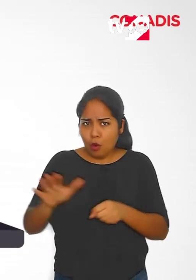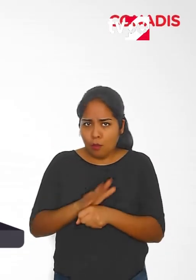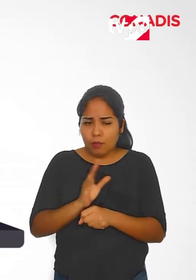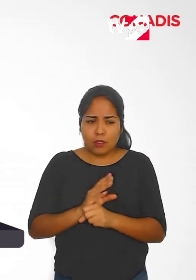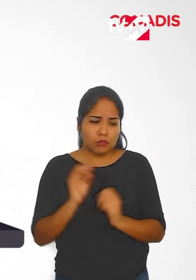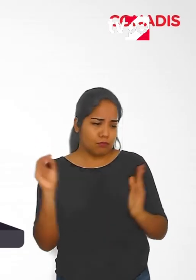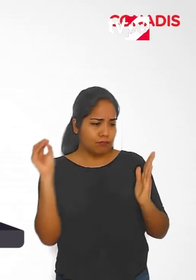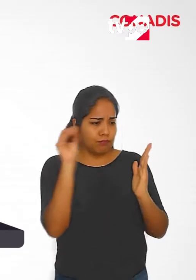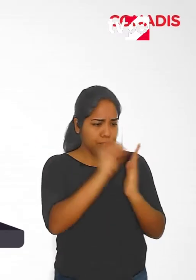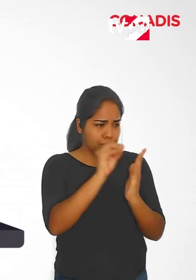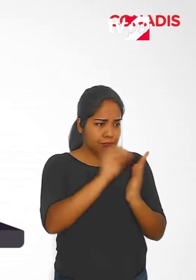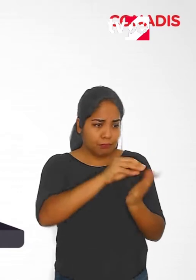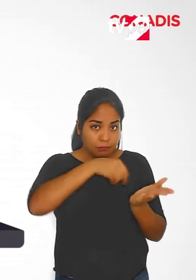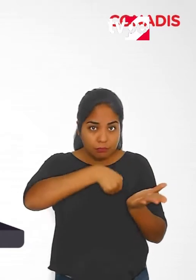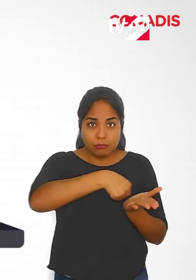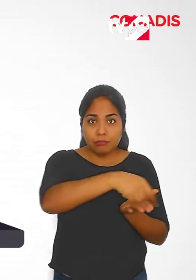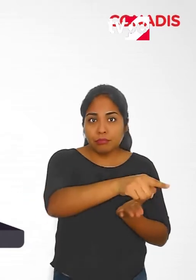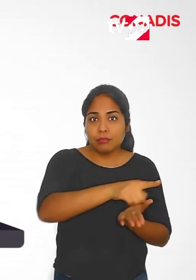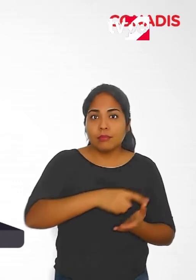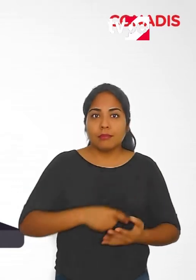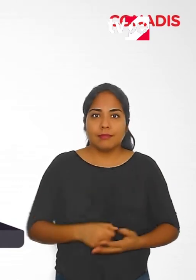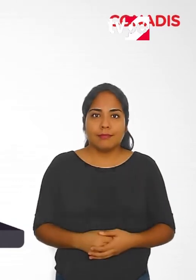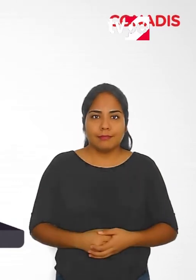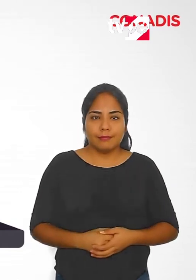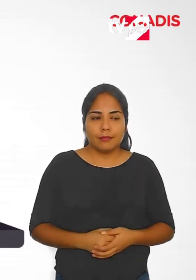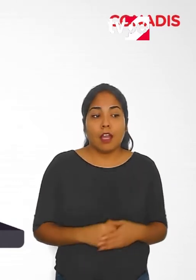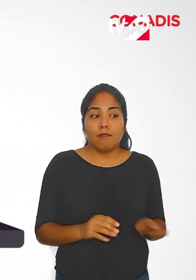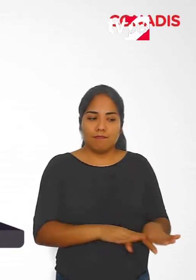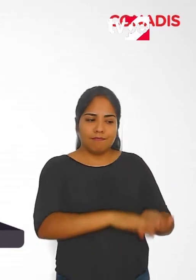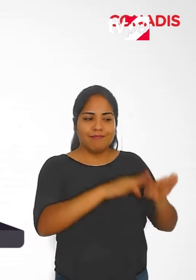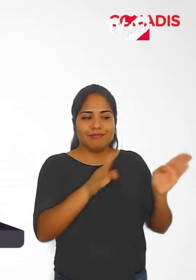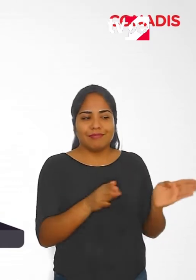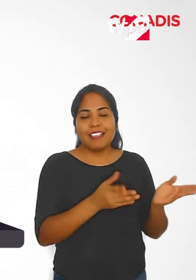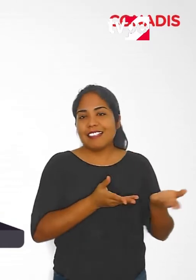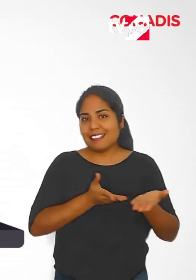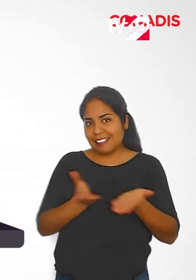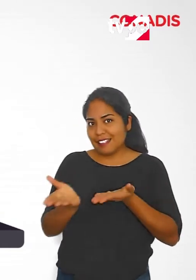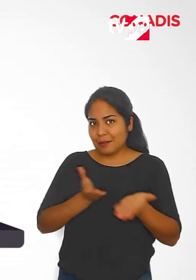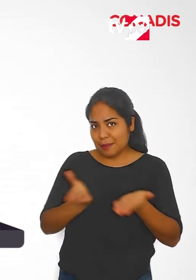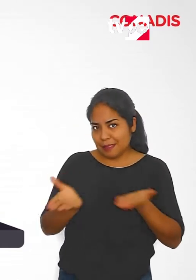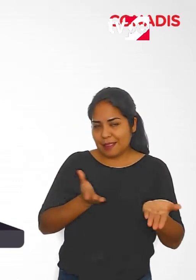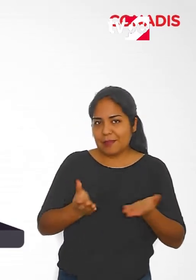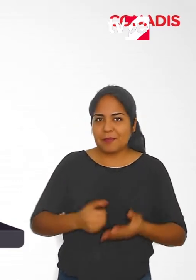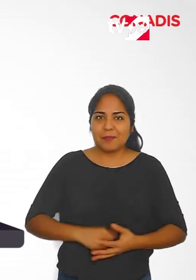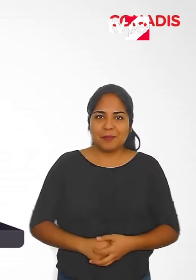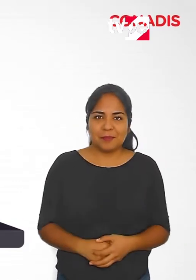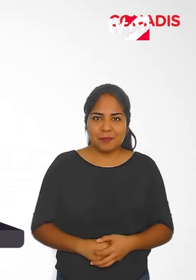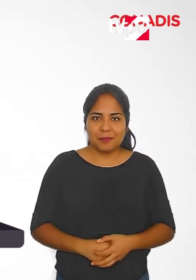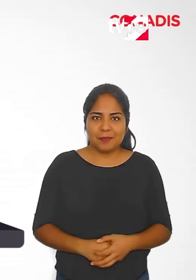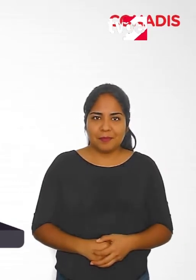parte inferior. Ingresa tus datos al formulario para acceder al servicio según corresponda.